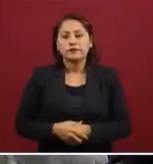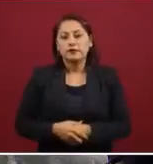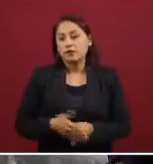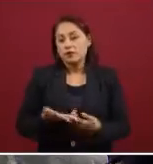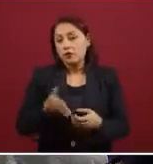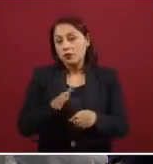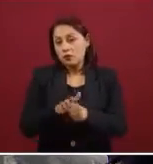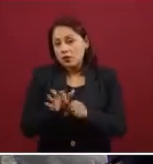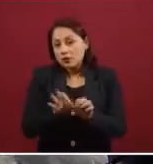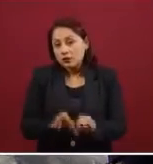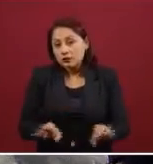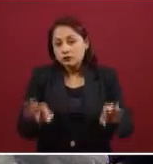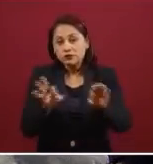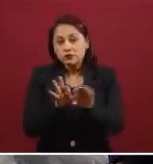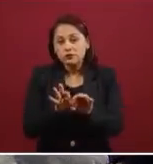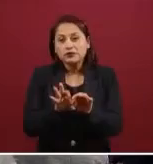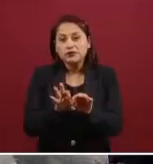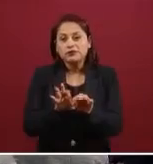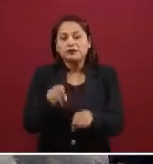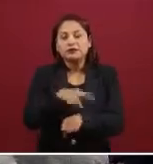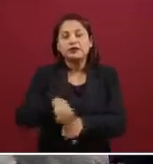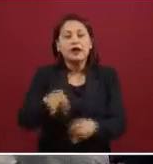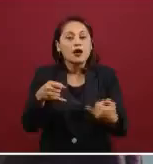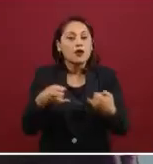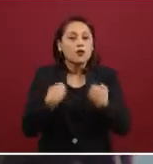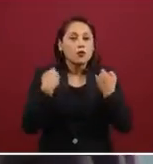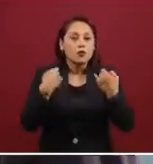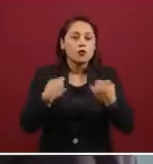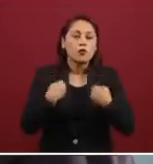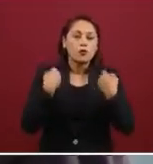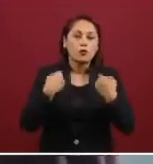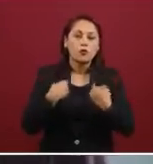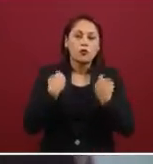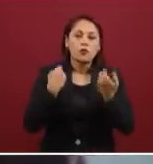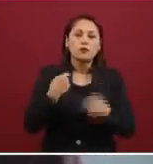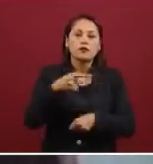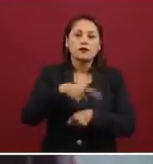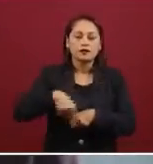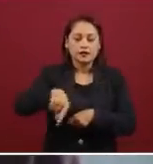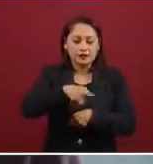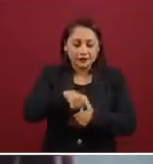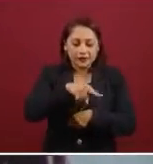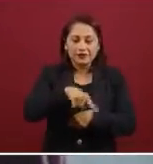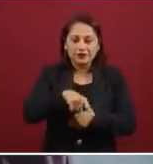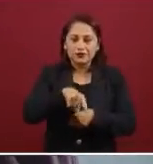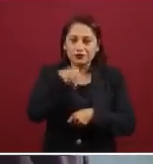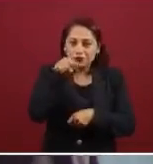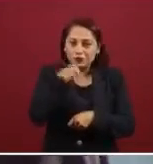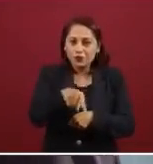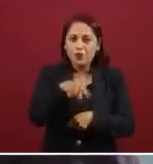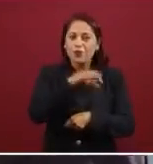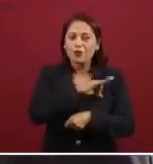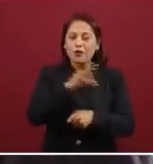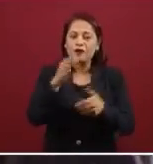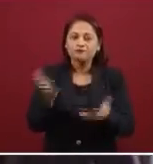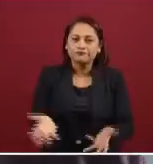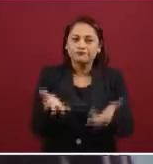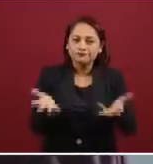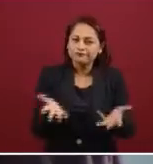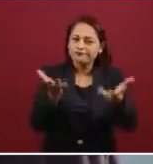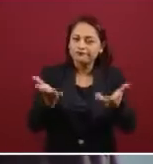hacia los jóvenes y a los adolescentes se pretende promover es que actívate sanamente, actívate